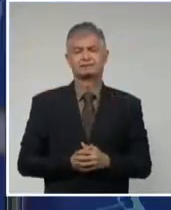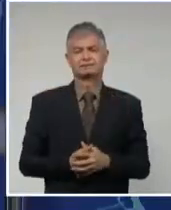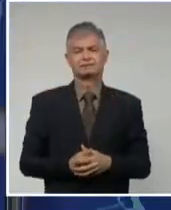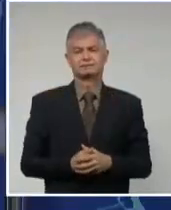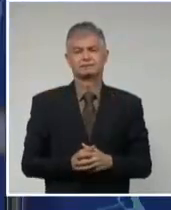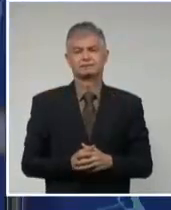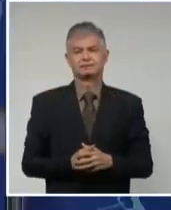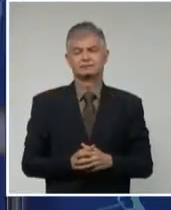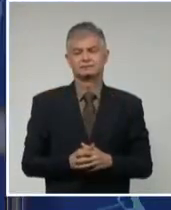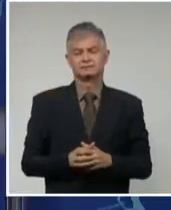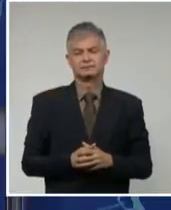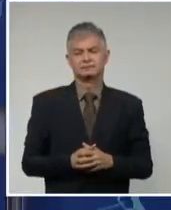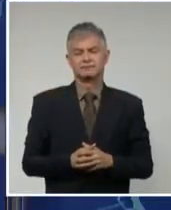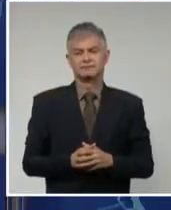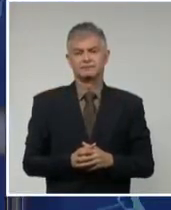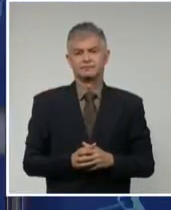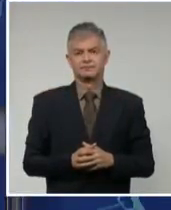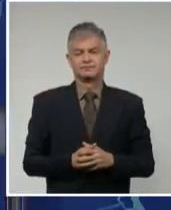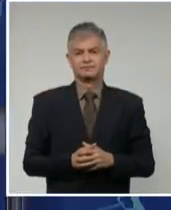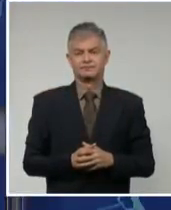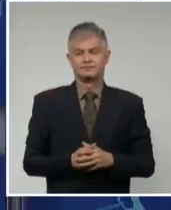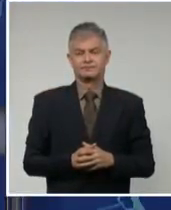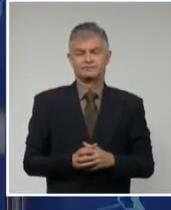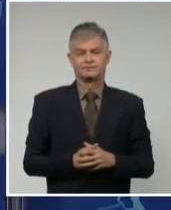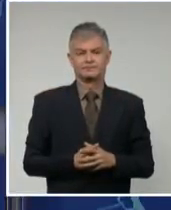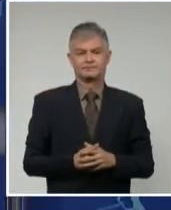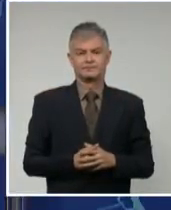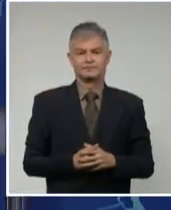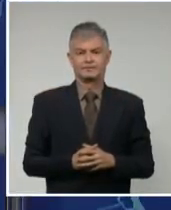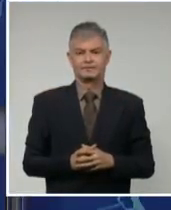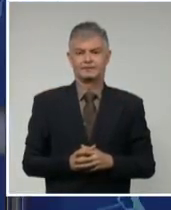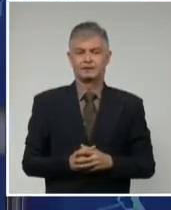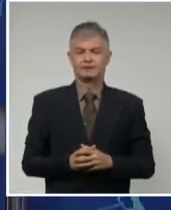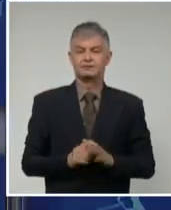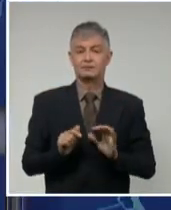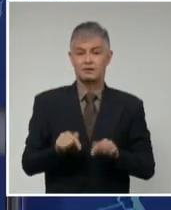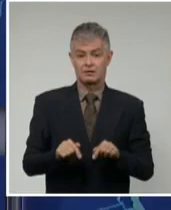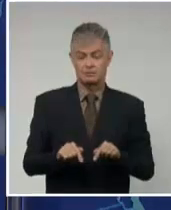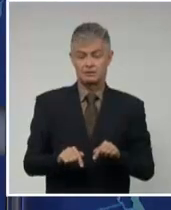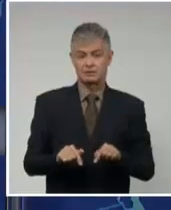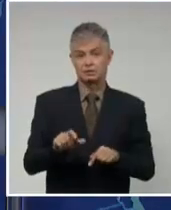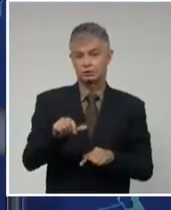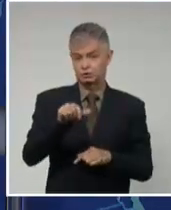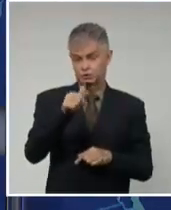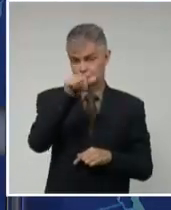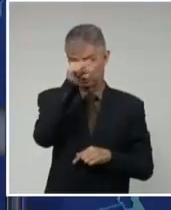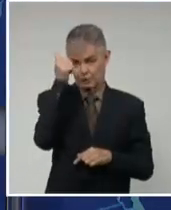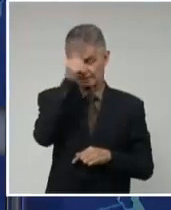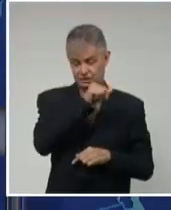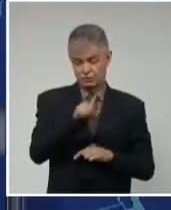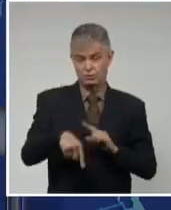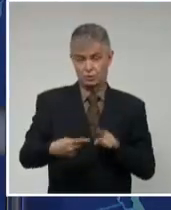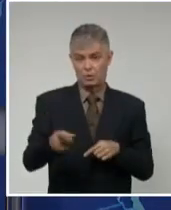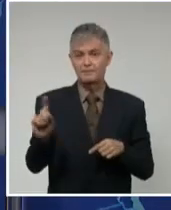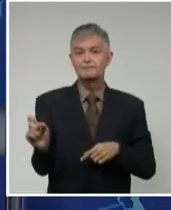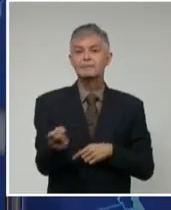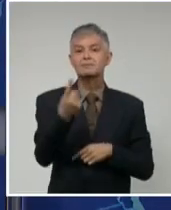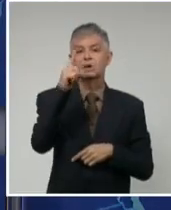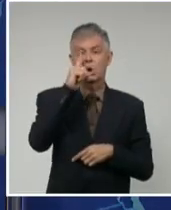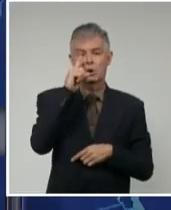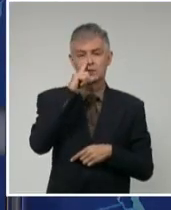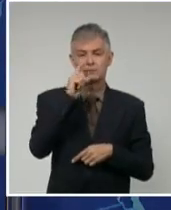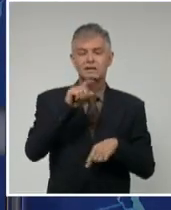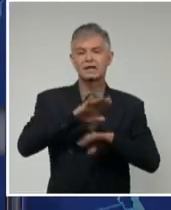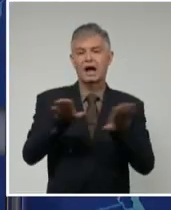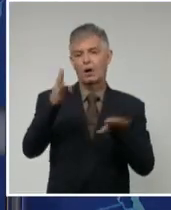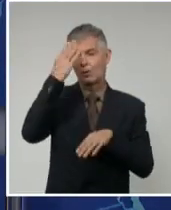Gracias doctor, también una buena jornada para usted. Y este domingo primero de noviembre Cuba regresará al horario normal.